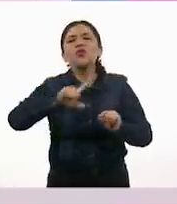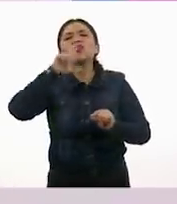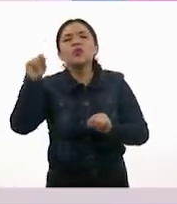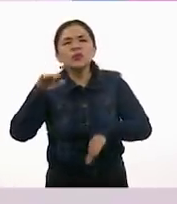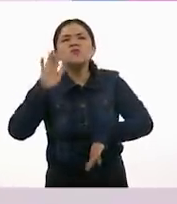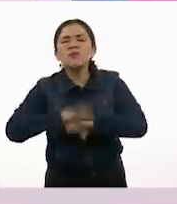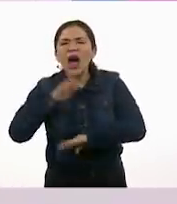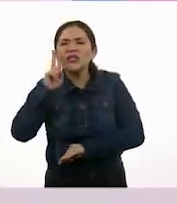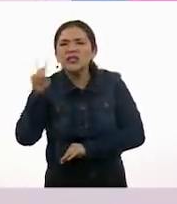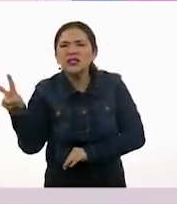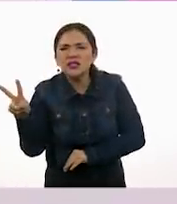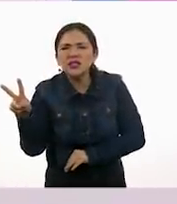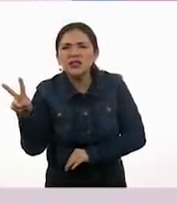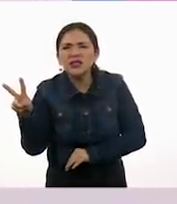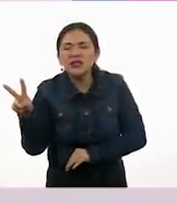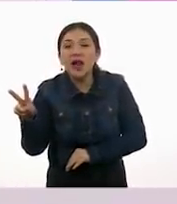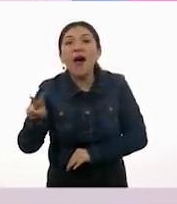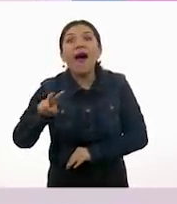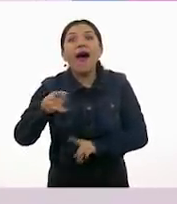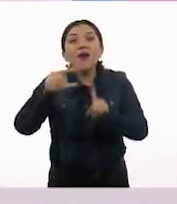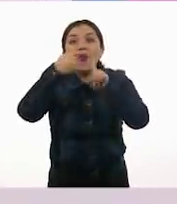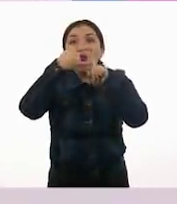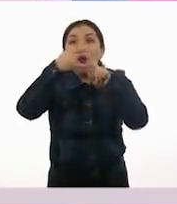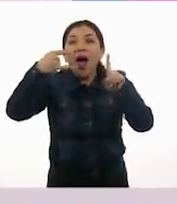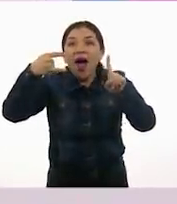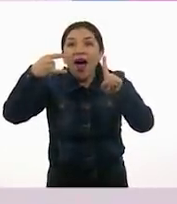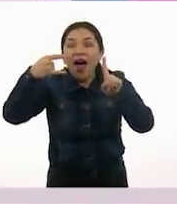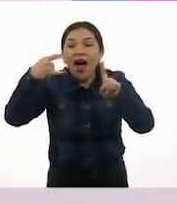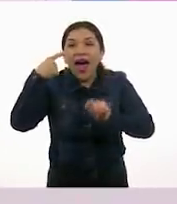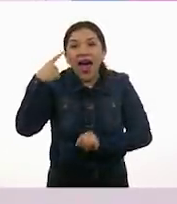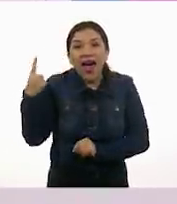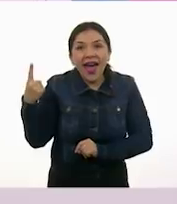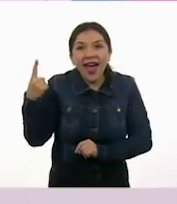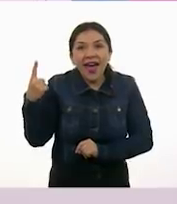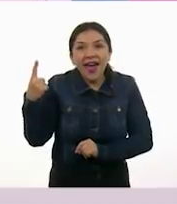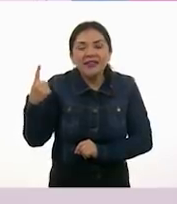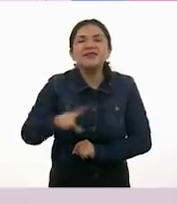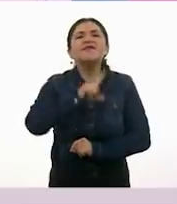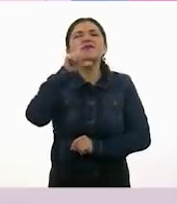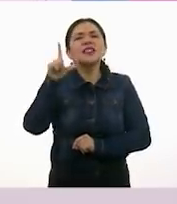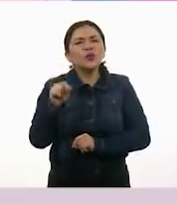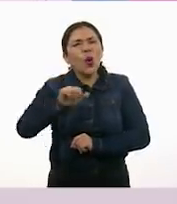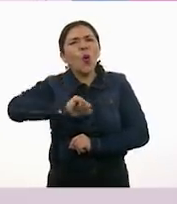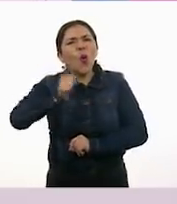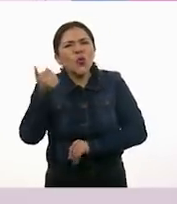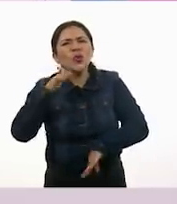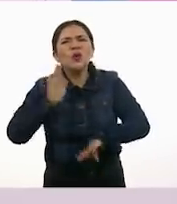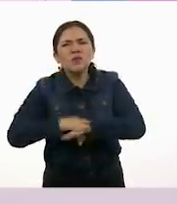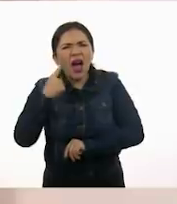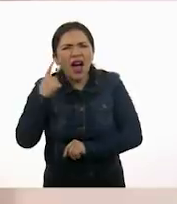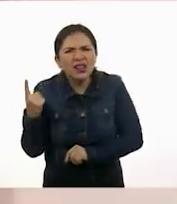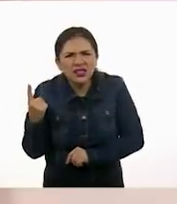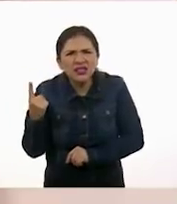cuadrado. Y después viene otro